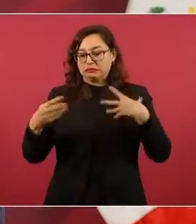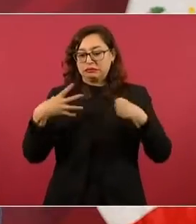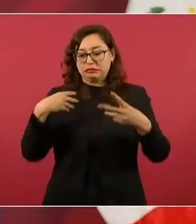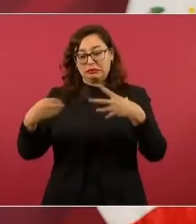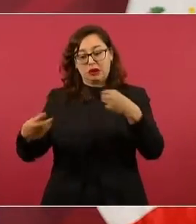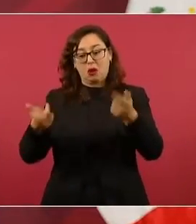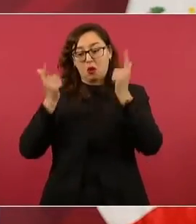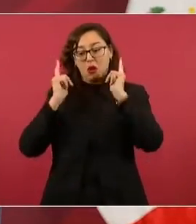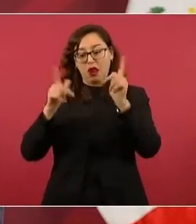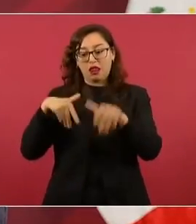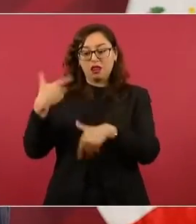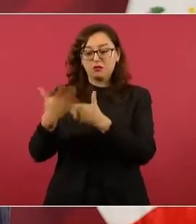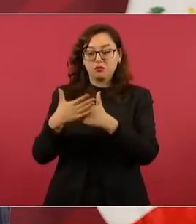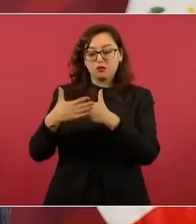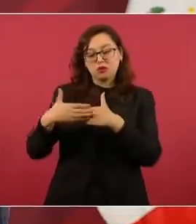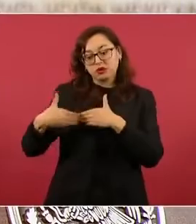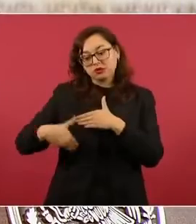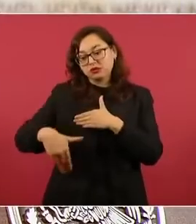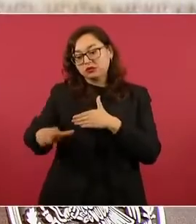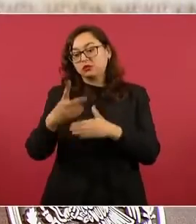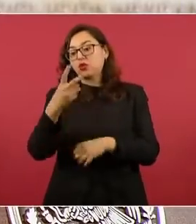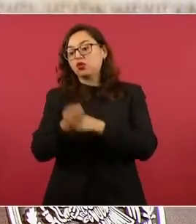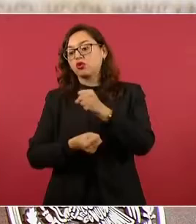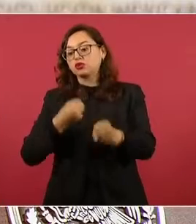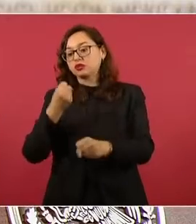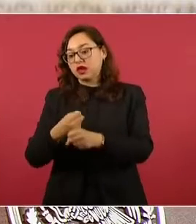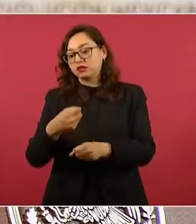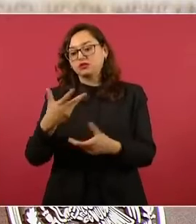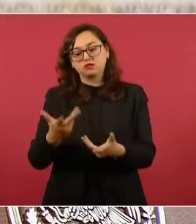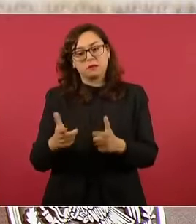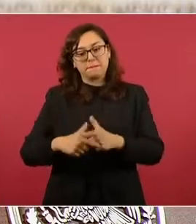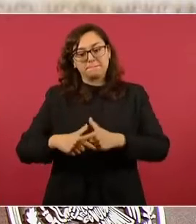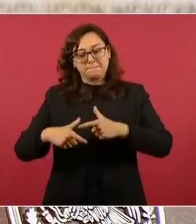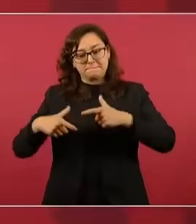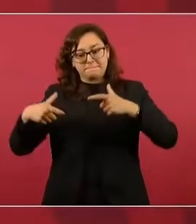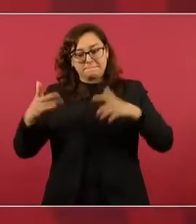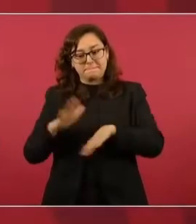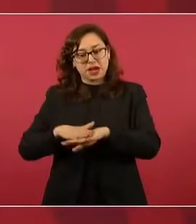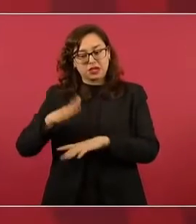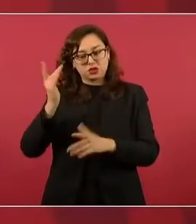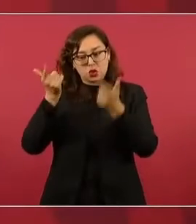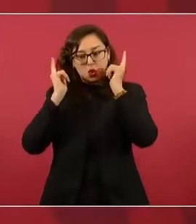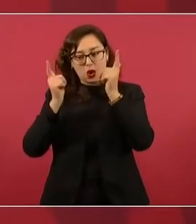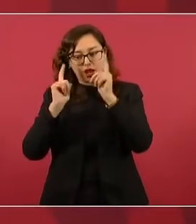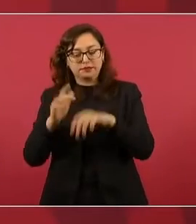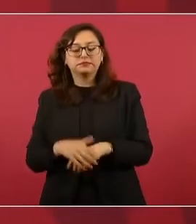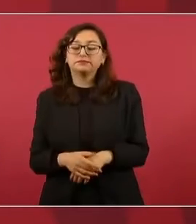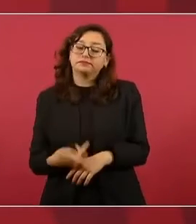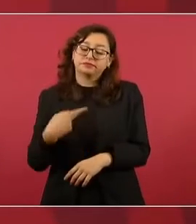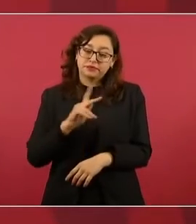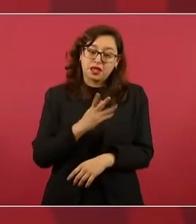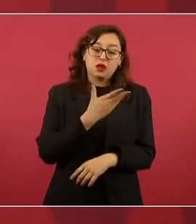recuperemos en estos dos años que nos faltan. Pero fue muy buen